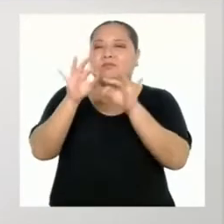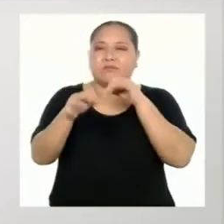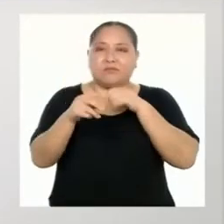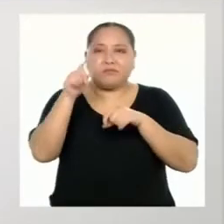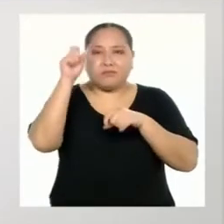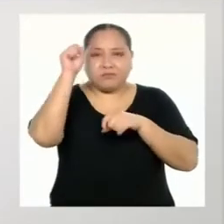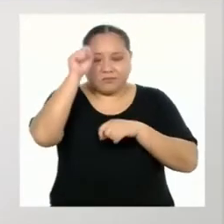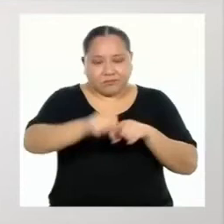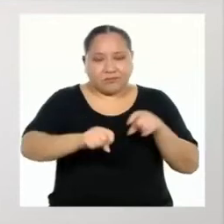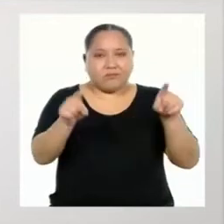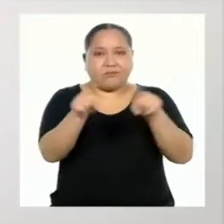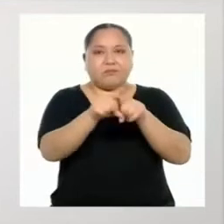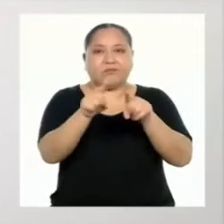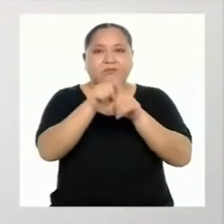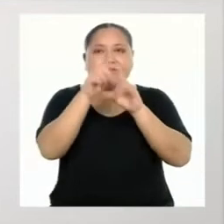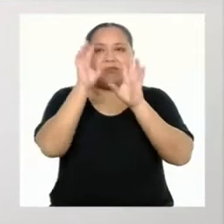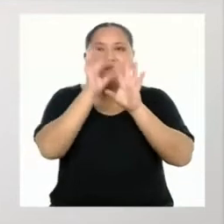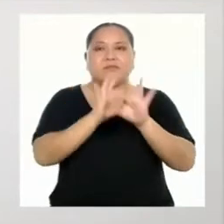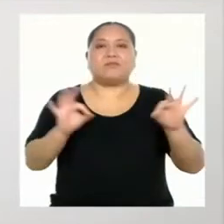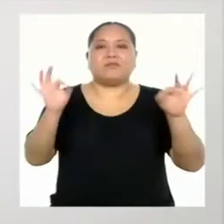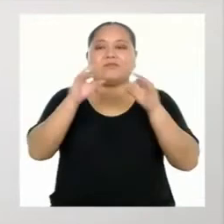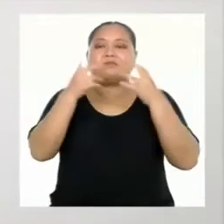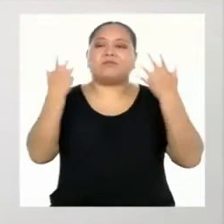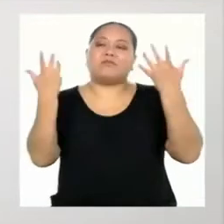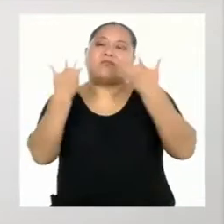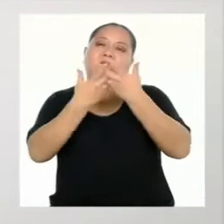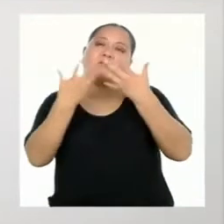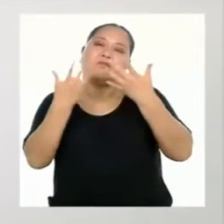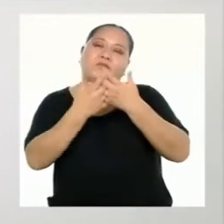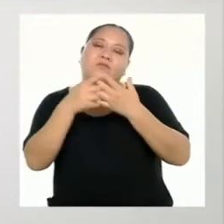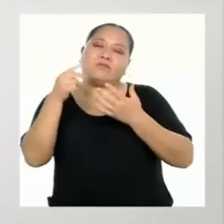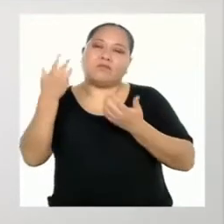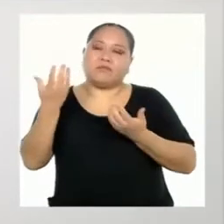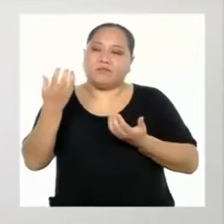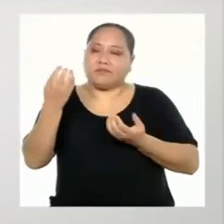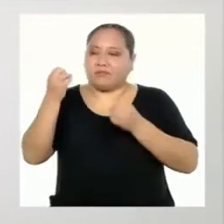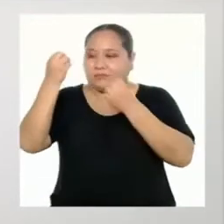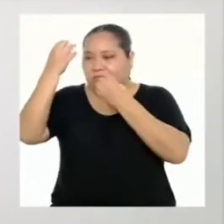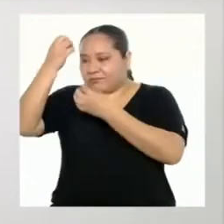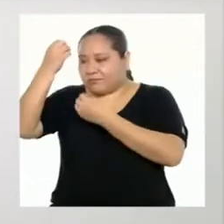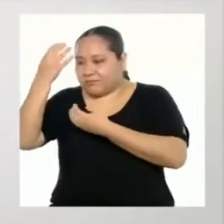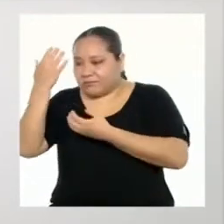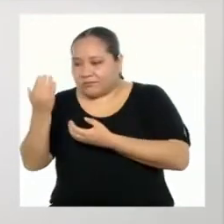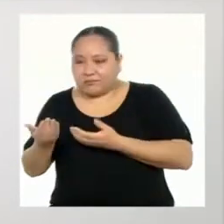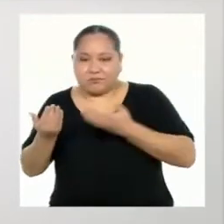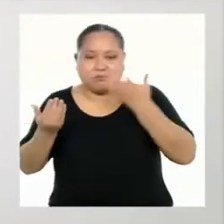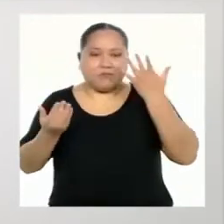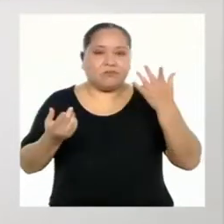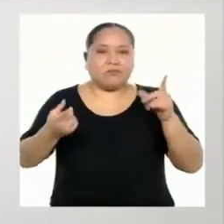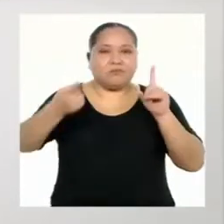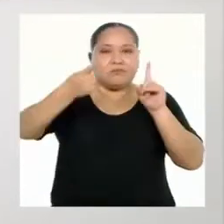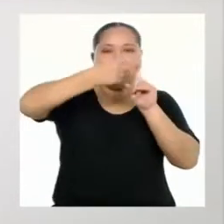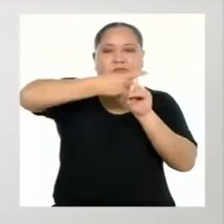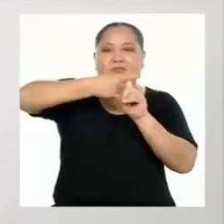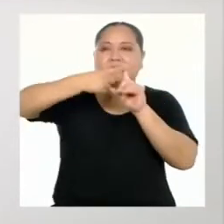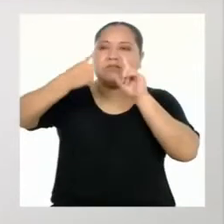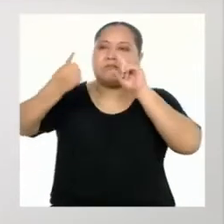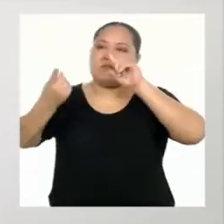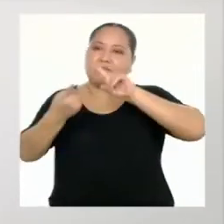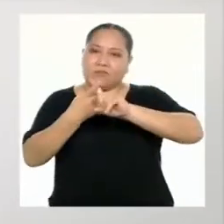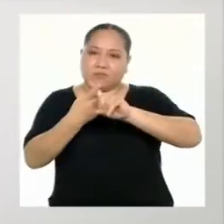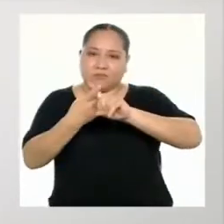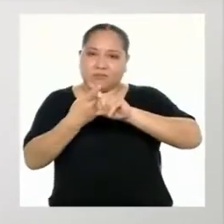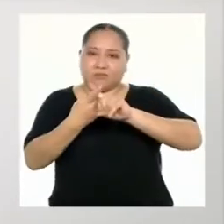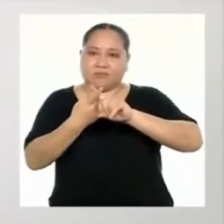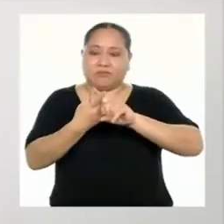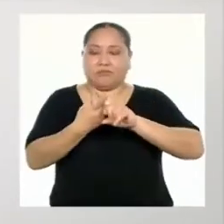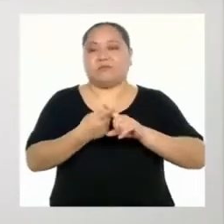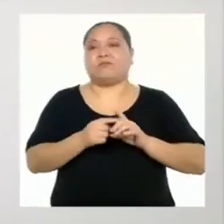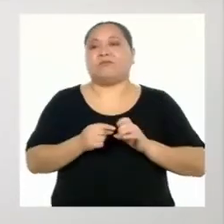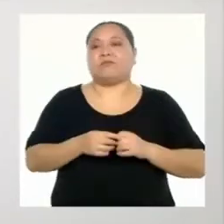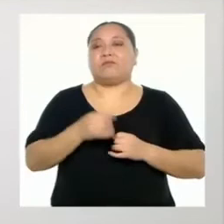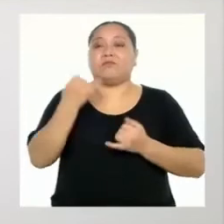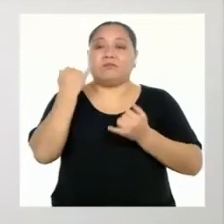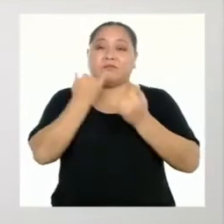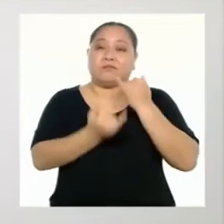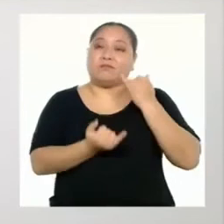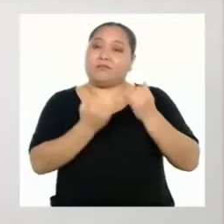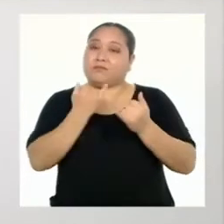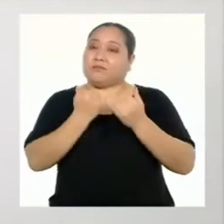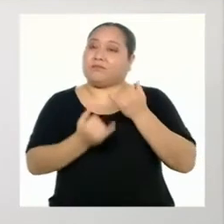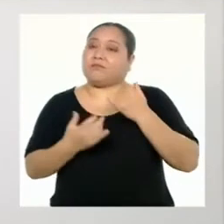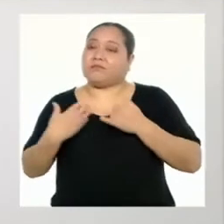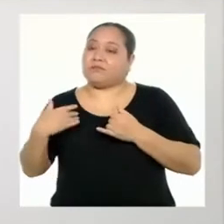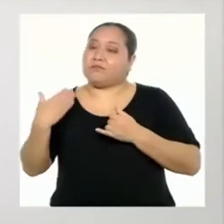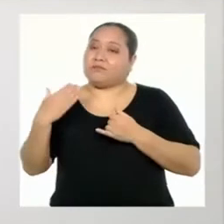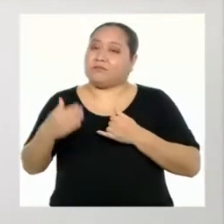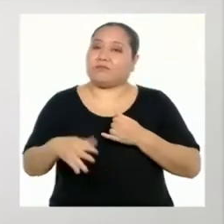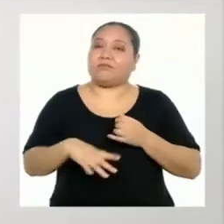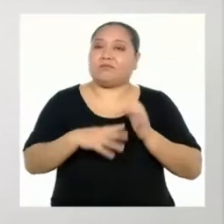y también es importante establecer una relación entre los datos mediante sumas y multiplicaciones. Y al final,